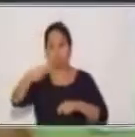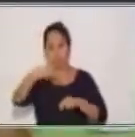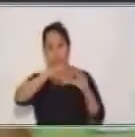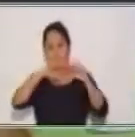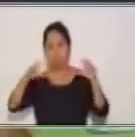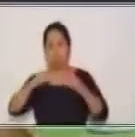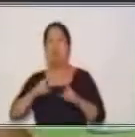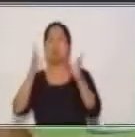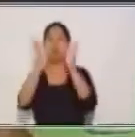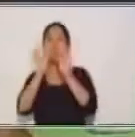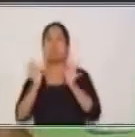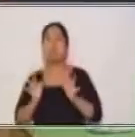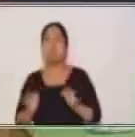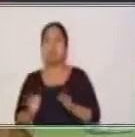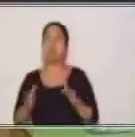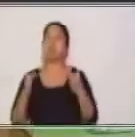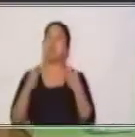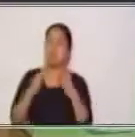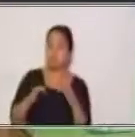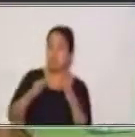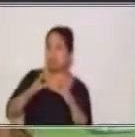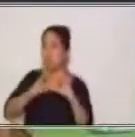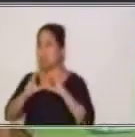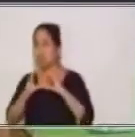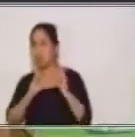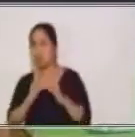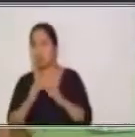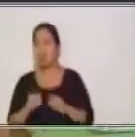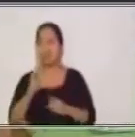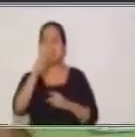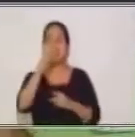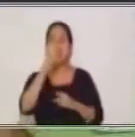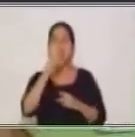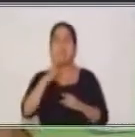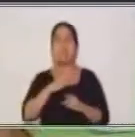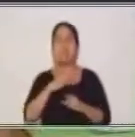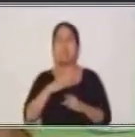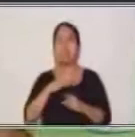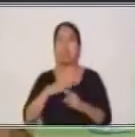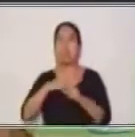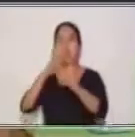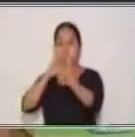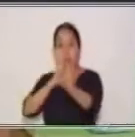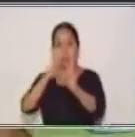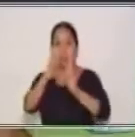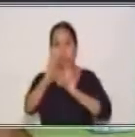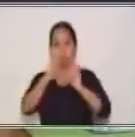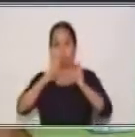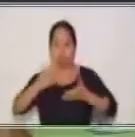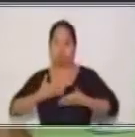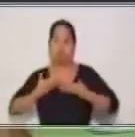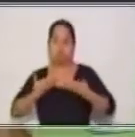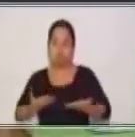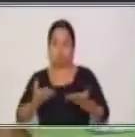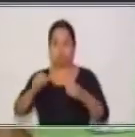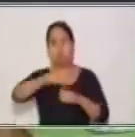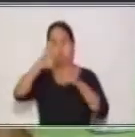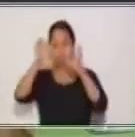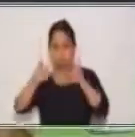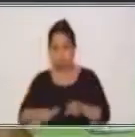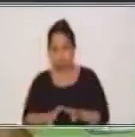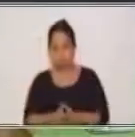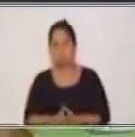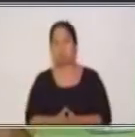formas de tratamiento también están relacionadas con el respeto o la confianza que hay hacia otra persona.